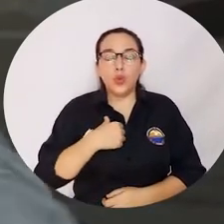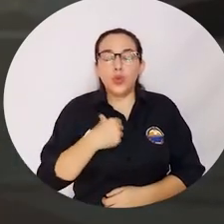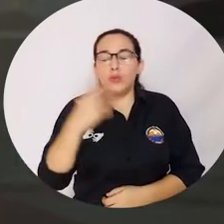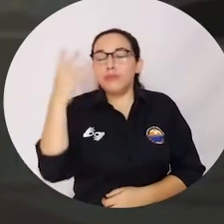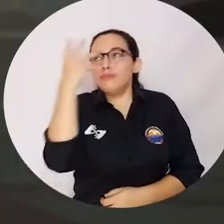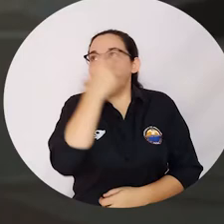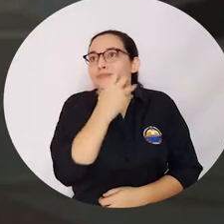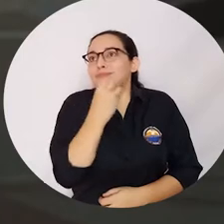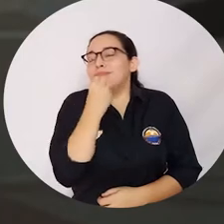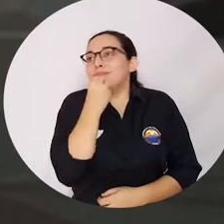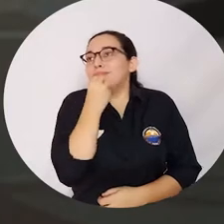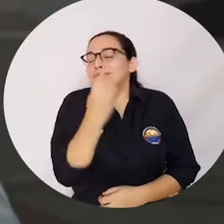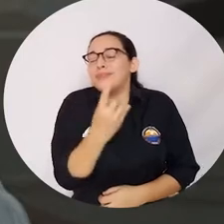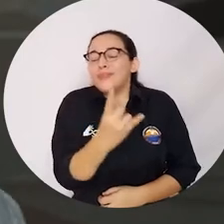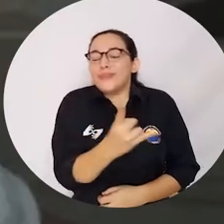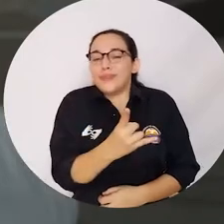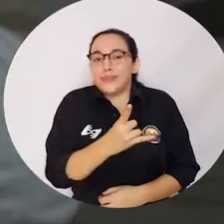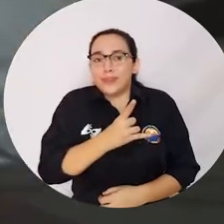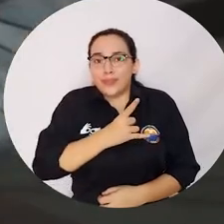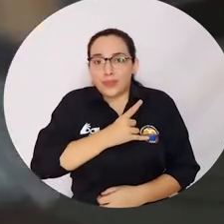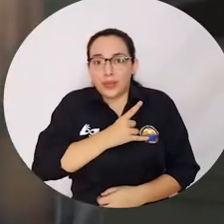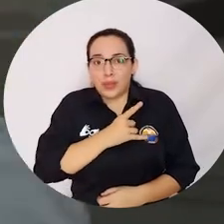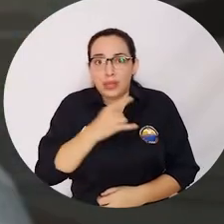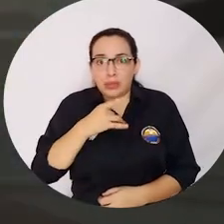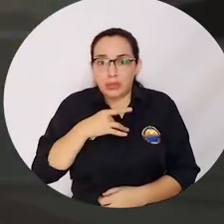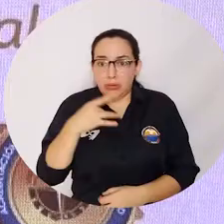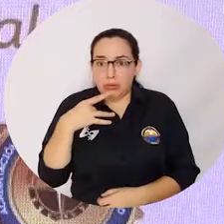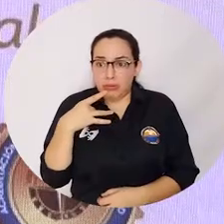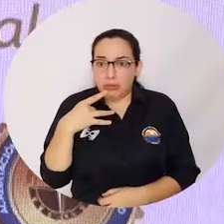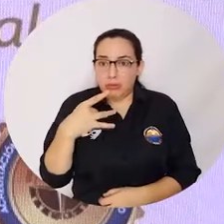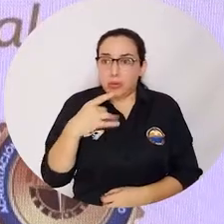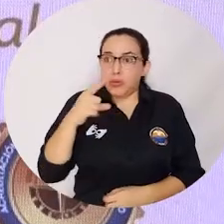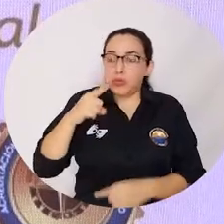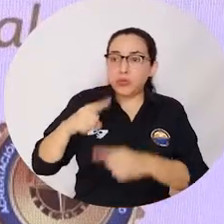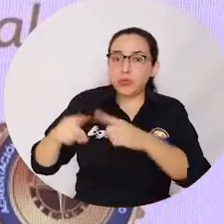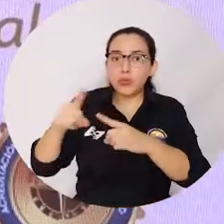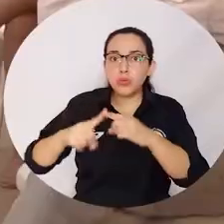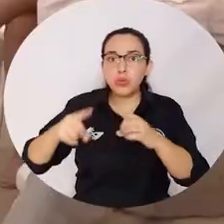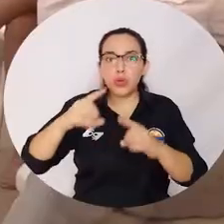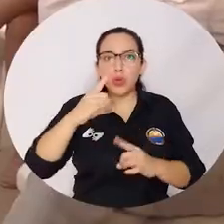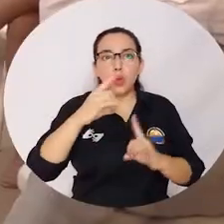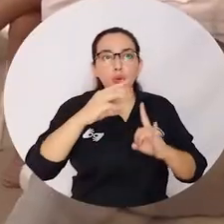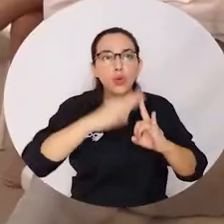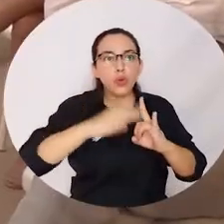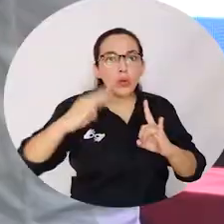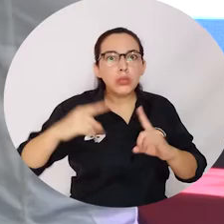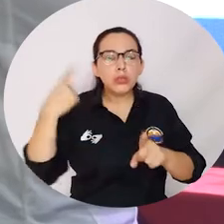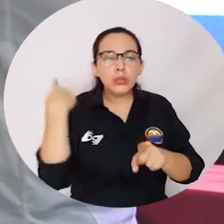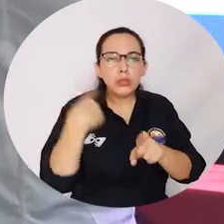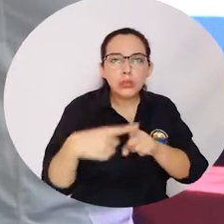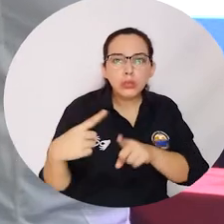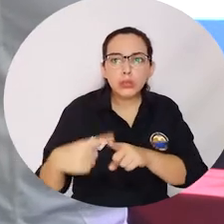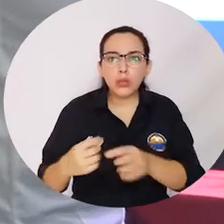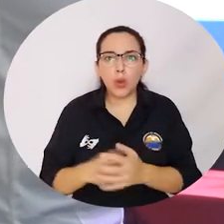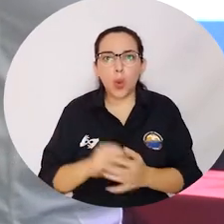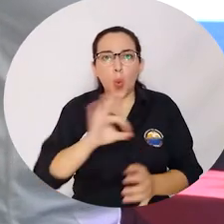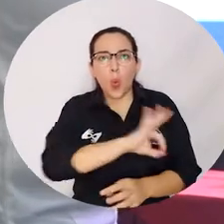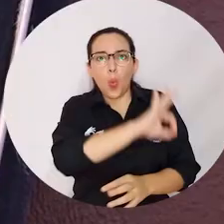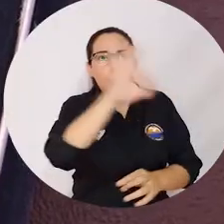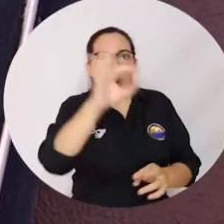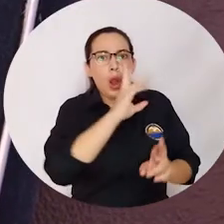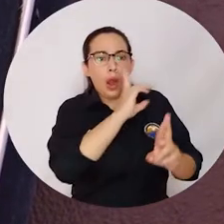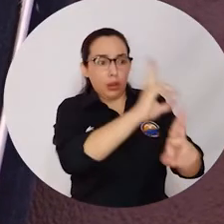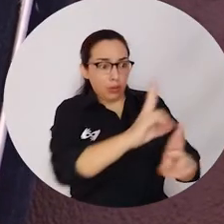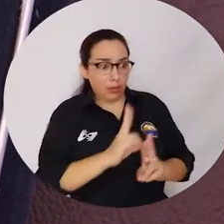parece muy bello que yo había estado en otras universidades durante más tiempo y nunca había